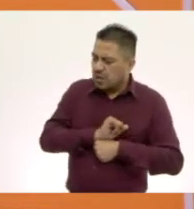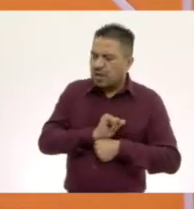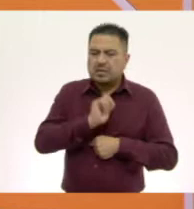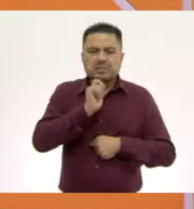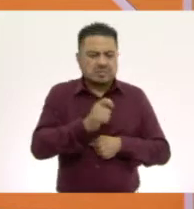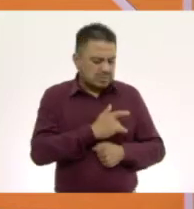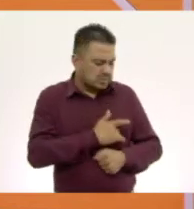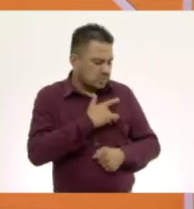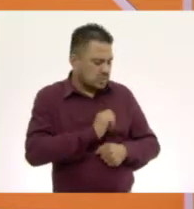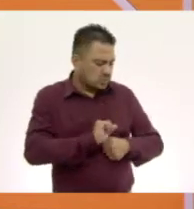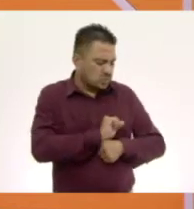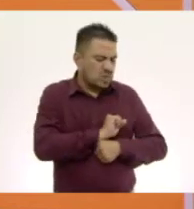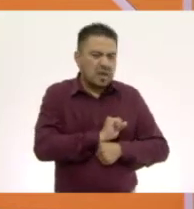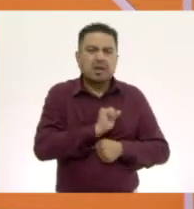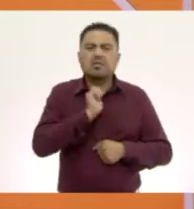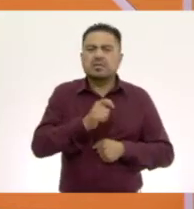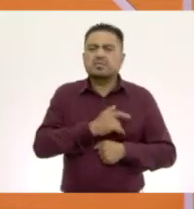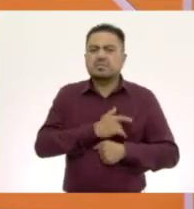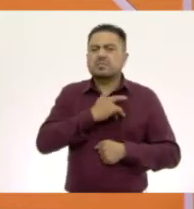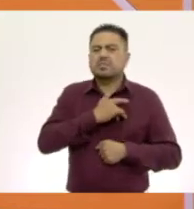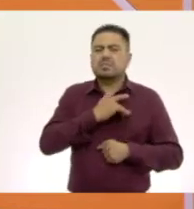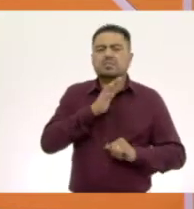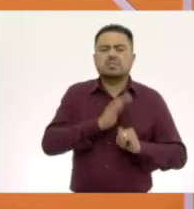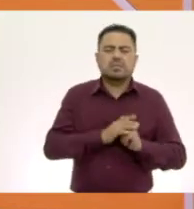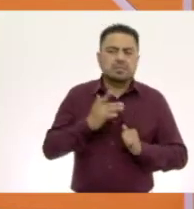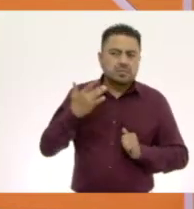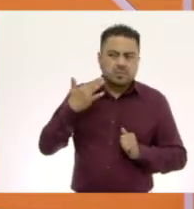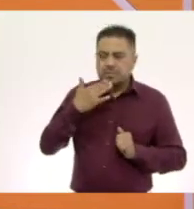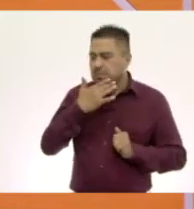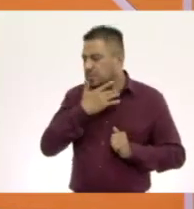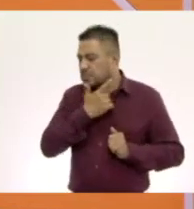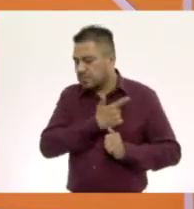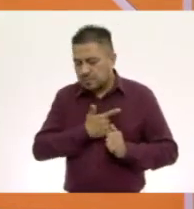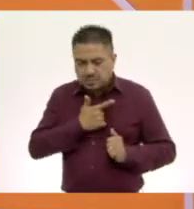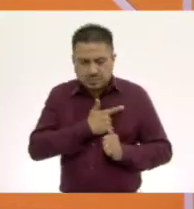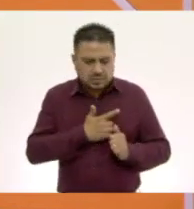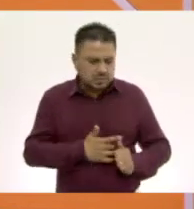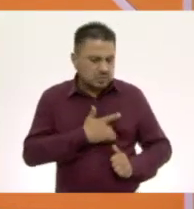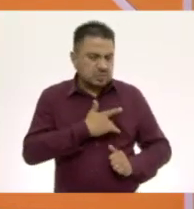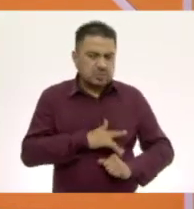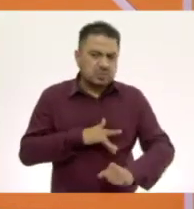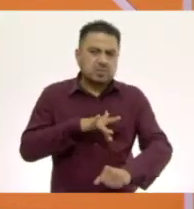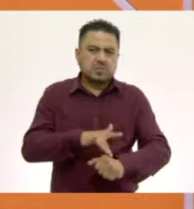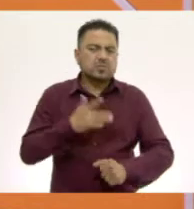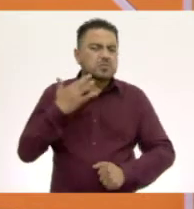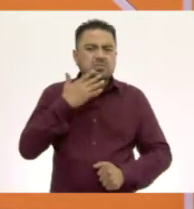lo que se siente suave, se siente rico. Nos gusta sentirlo suave.